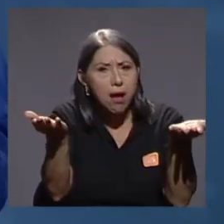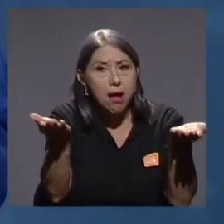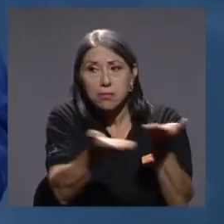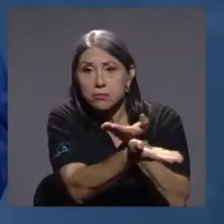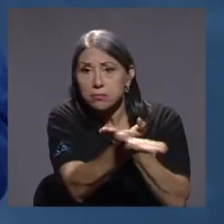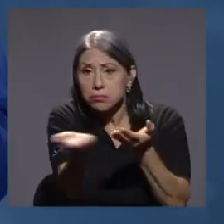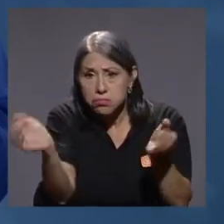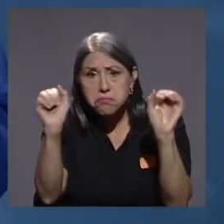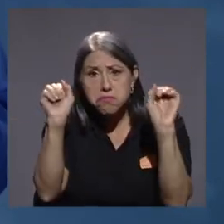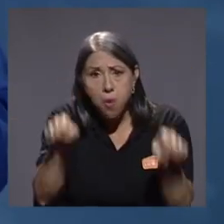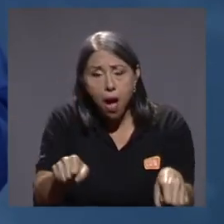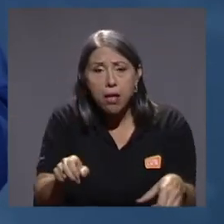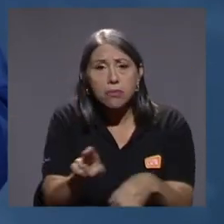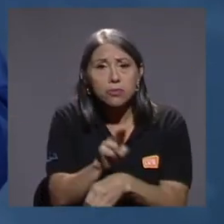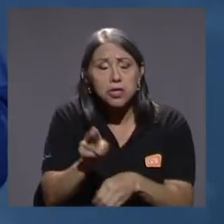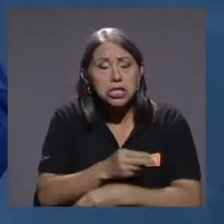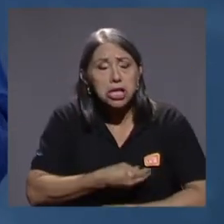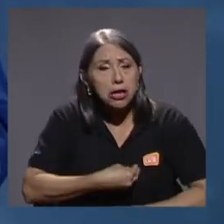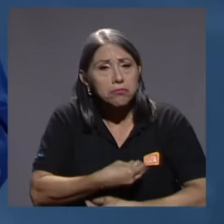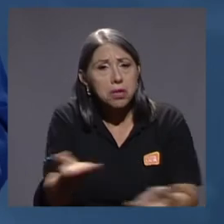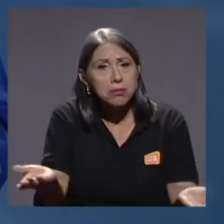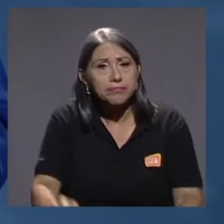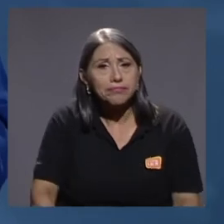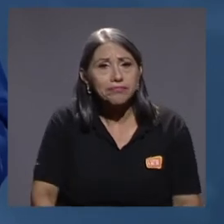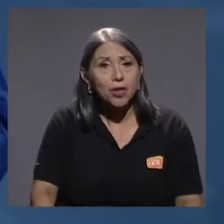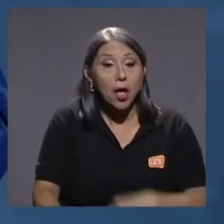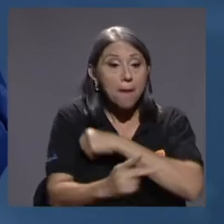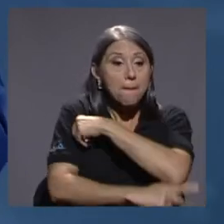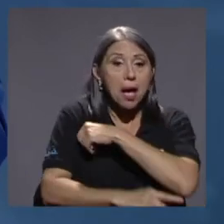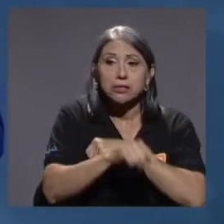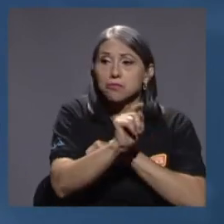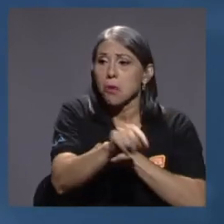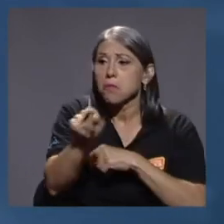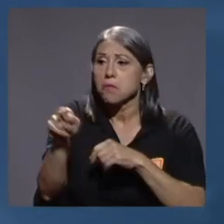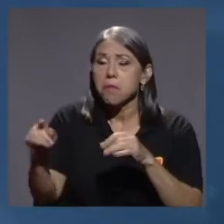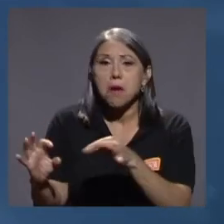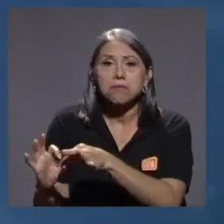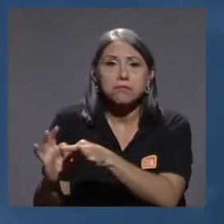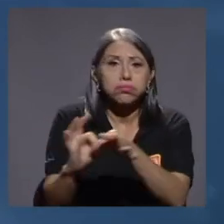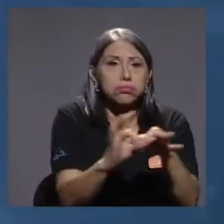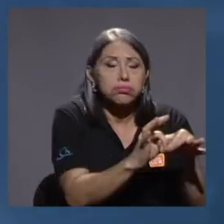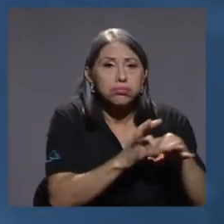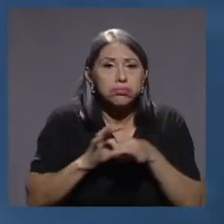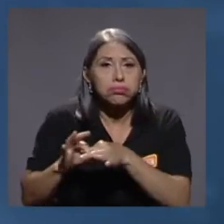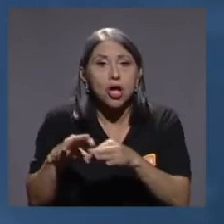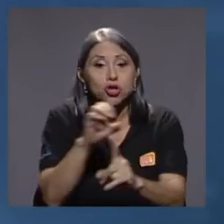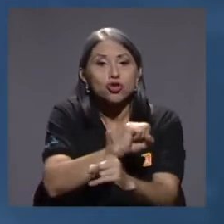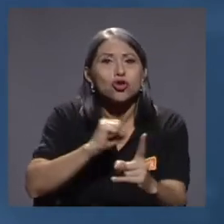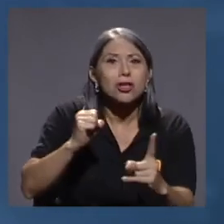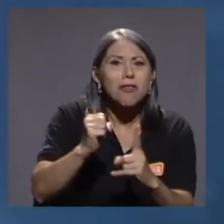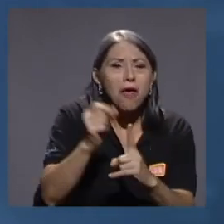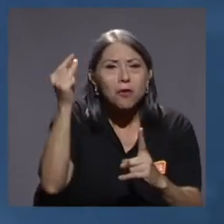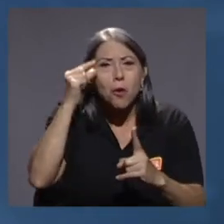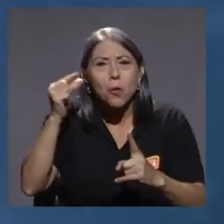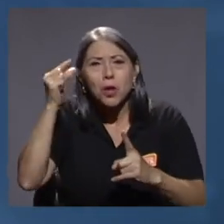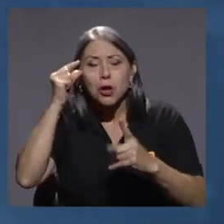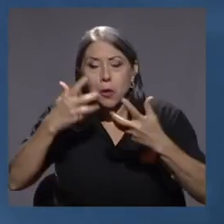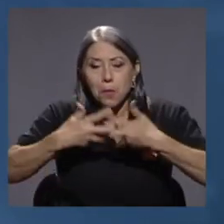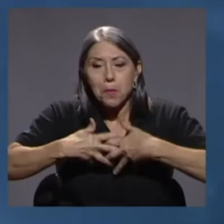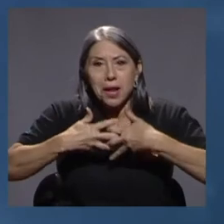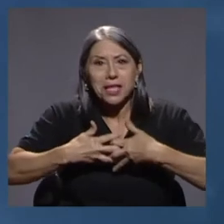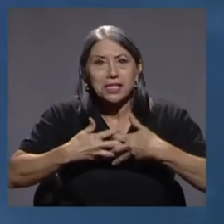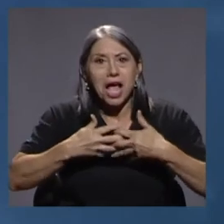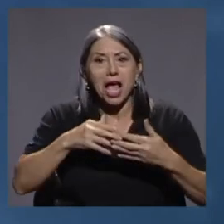utilizarla, que los gobiernos colaboren entre sí, que la sociedad, el gobierno, la empresa, la academia, dentro de un mismo país,